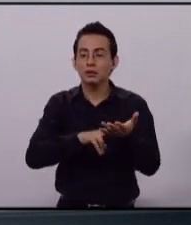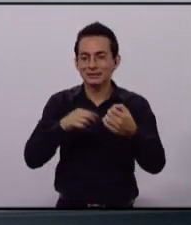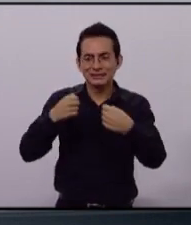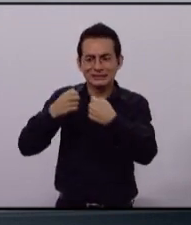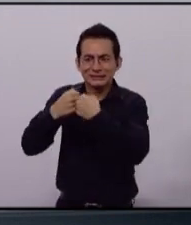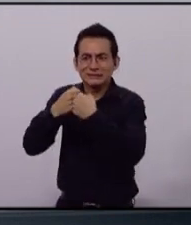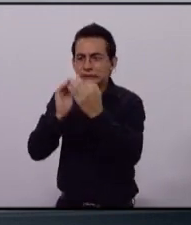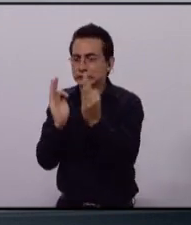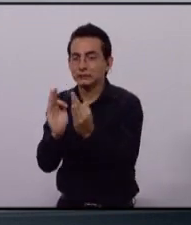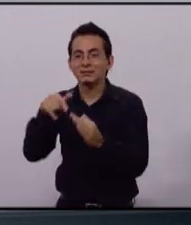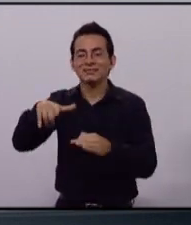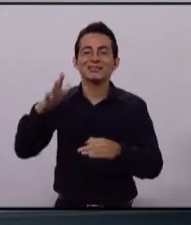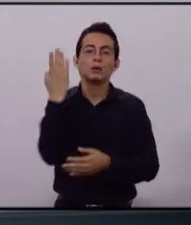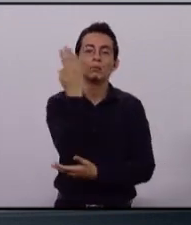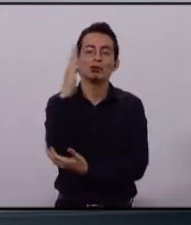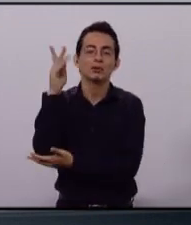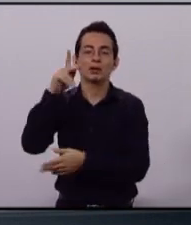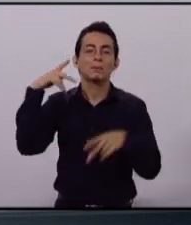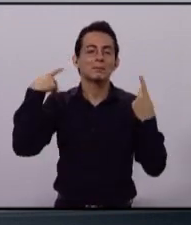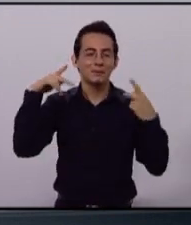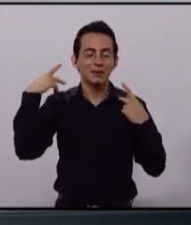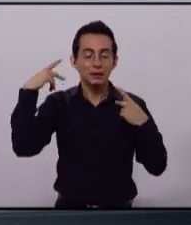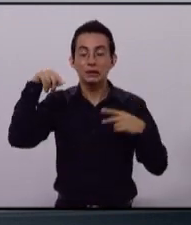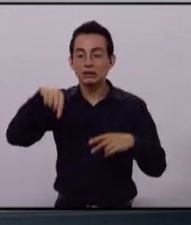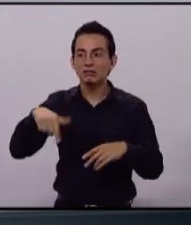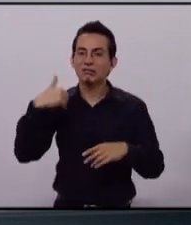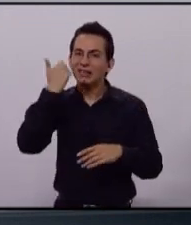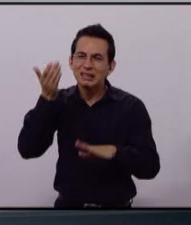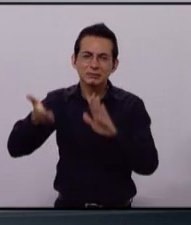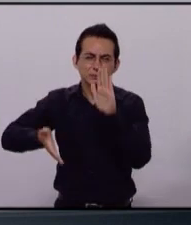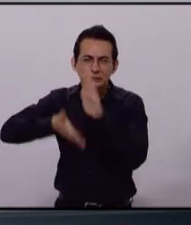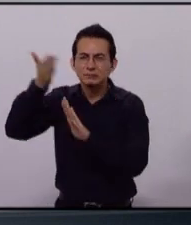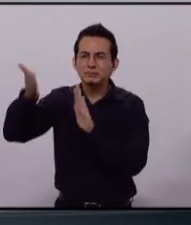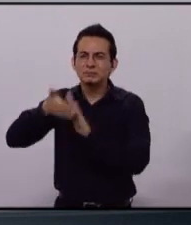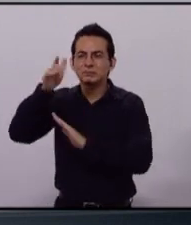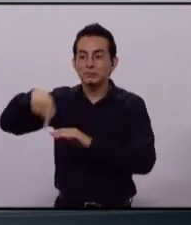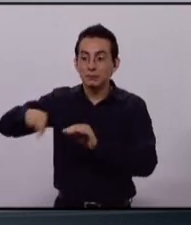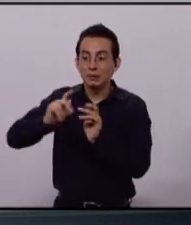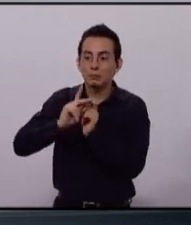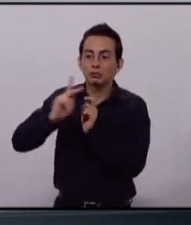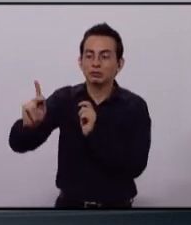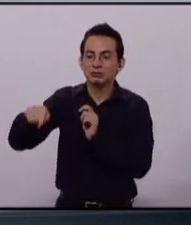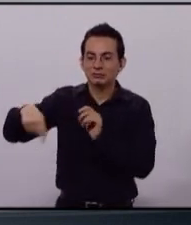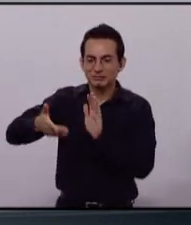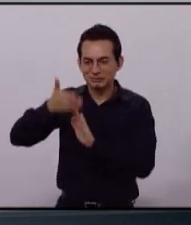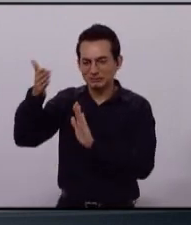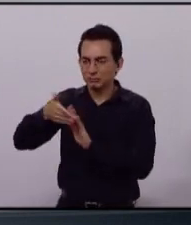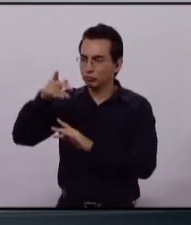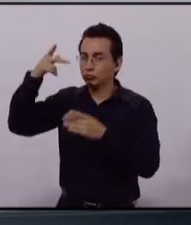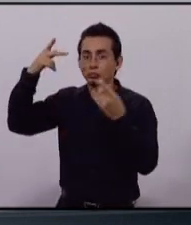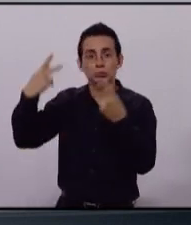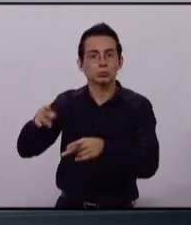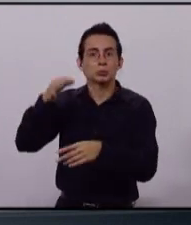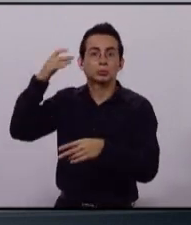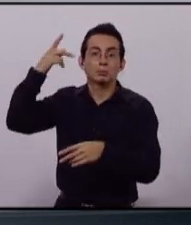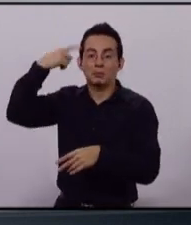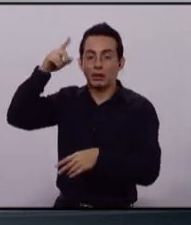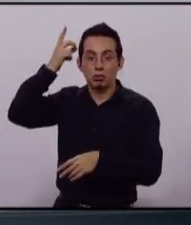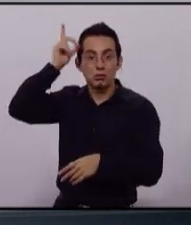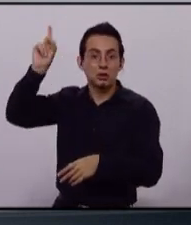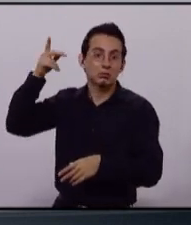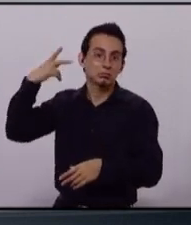bosque de la primavera y donde se pretende construir un fraccionamiento para ellos de gran plusvalía.